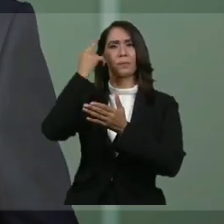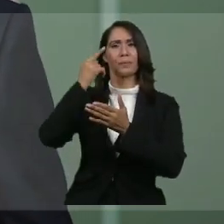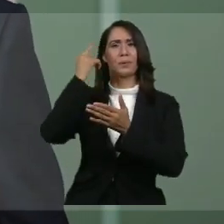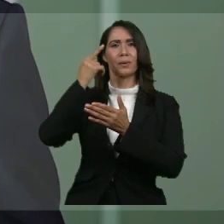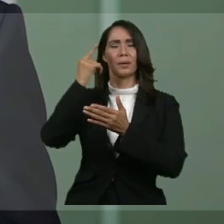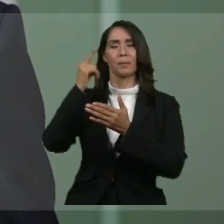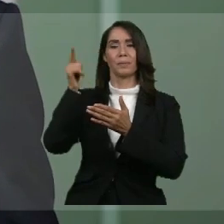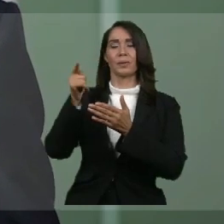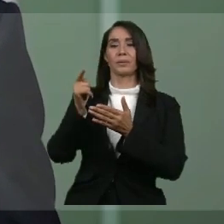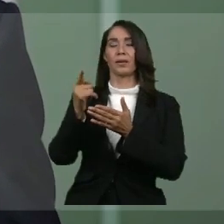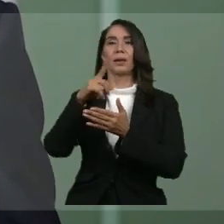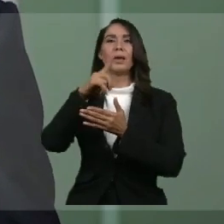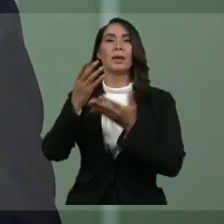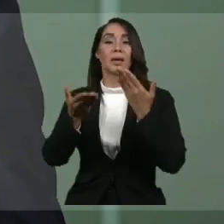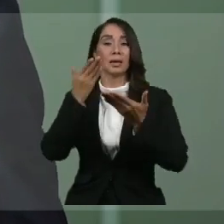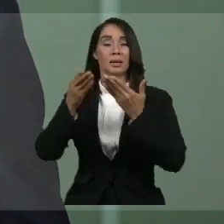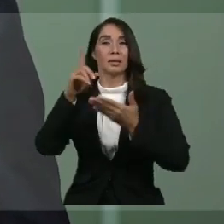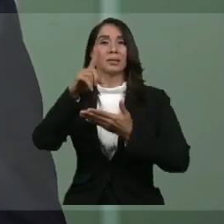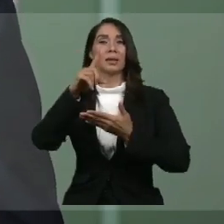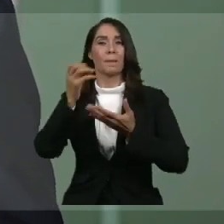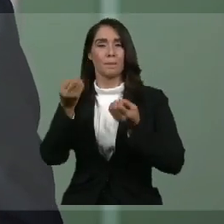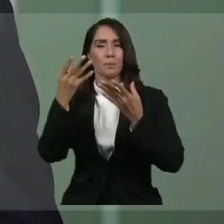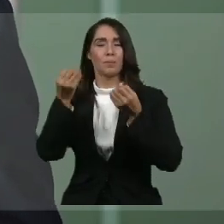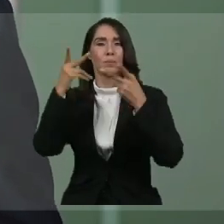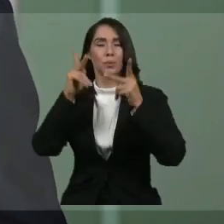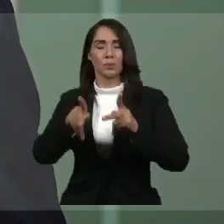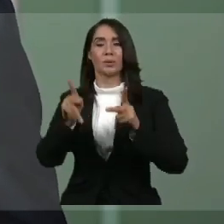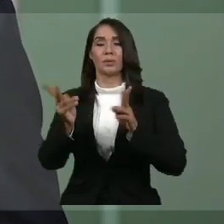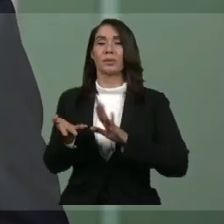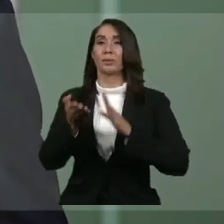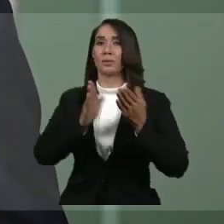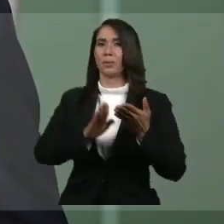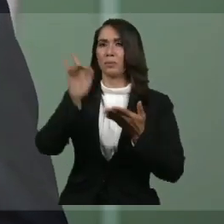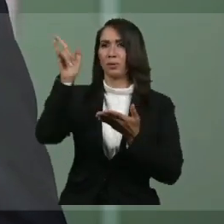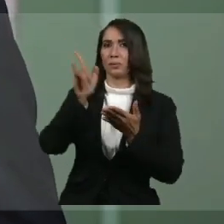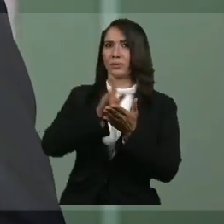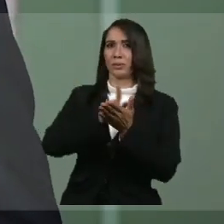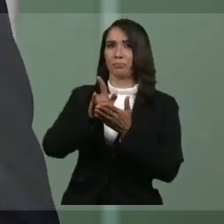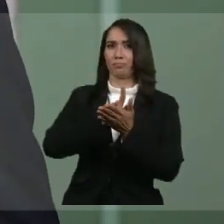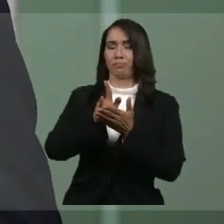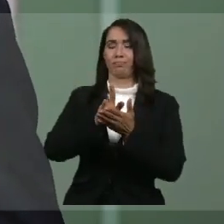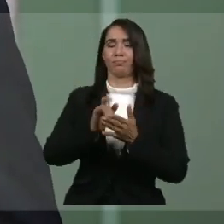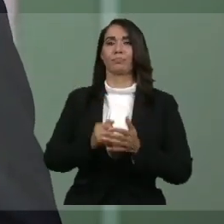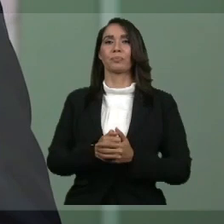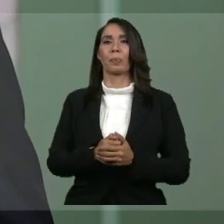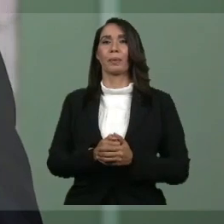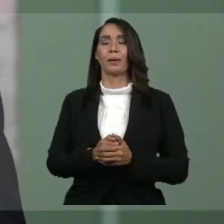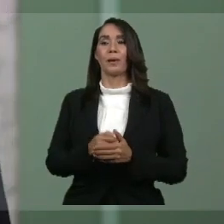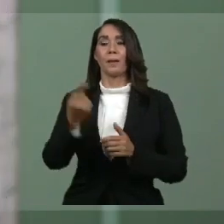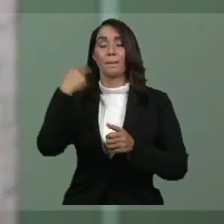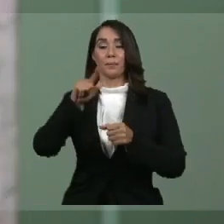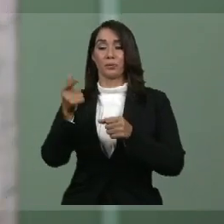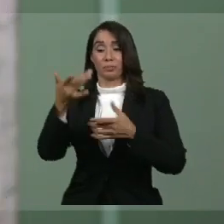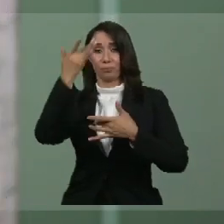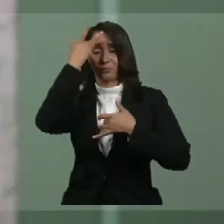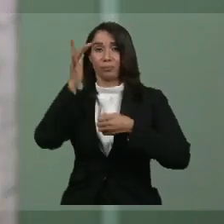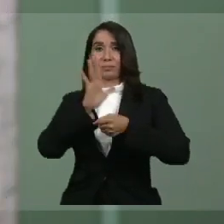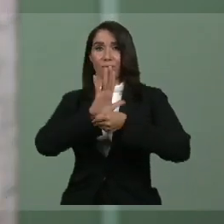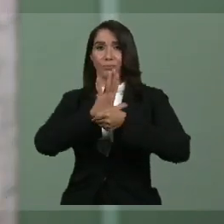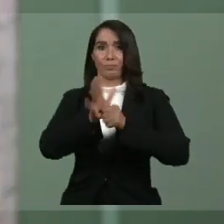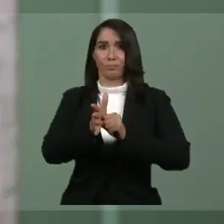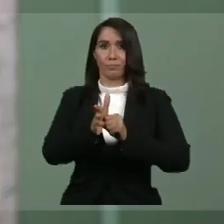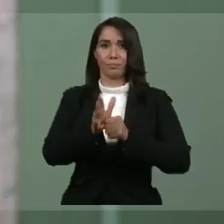que varios cientos de dominicanos han perdido la vida en la ciudad de Nueva York como consecuencia del